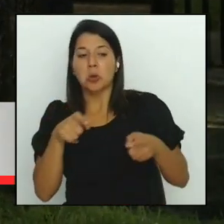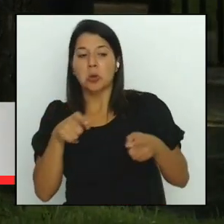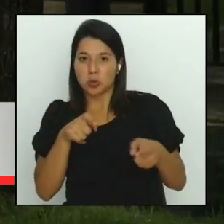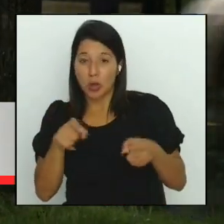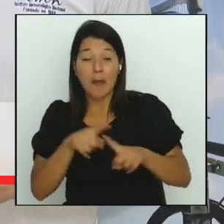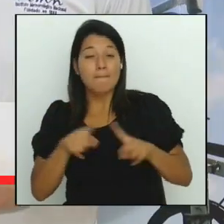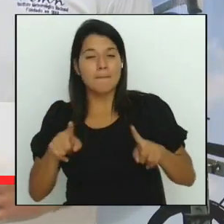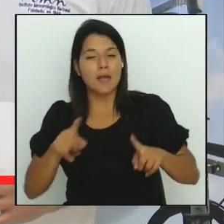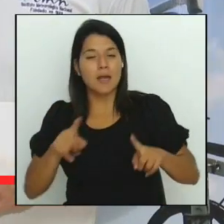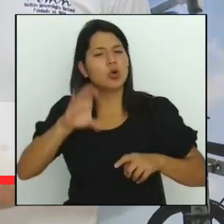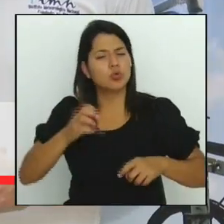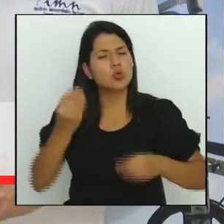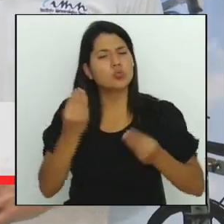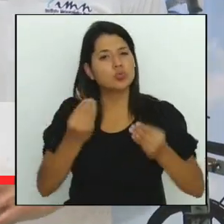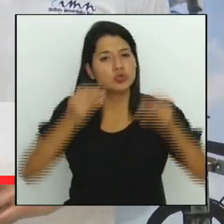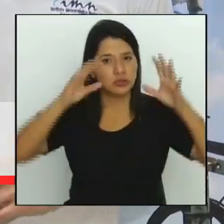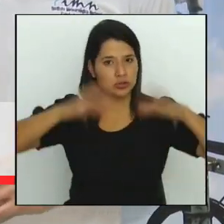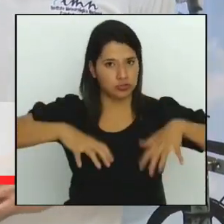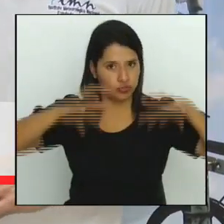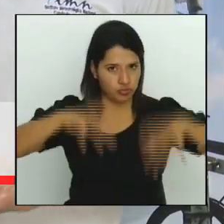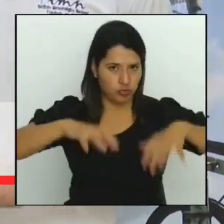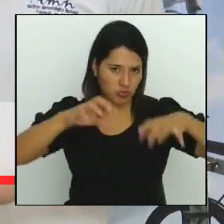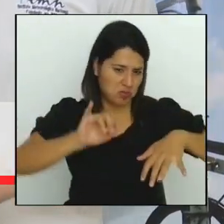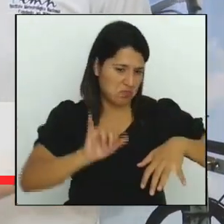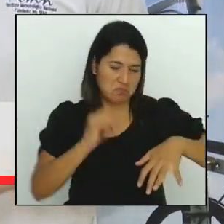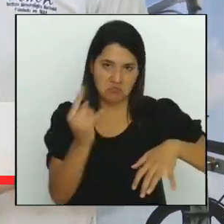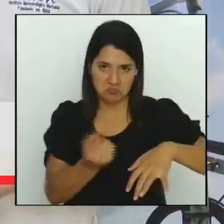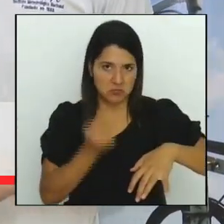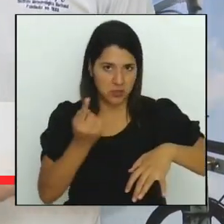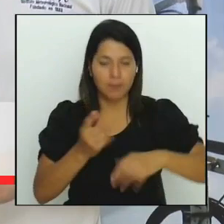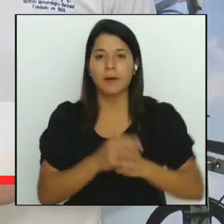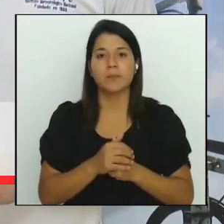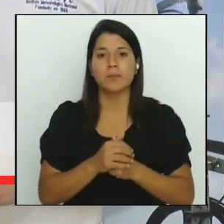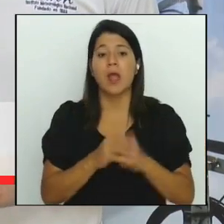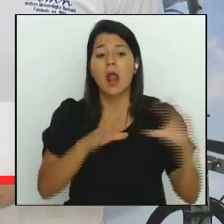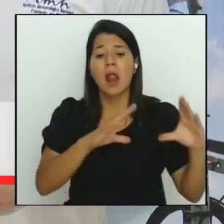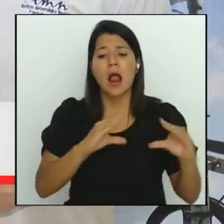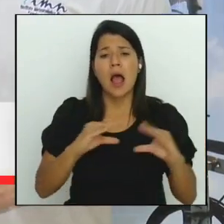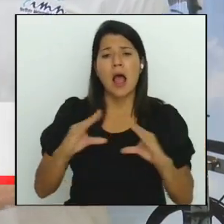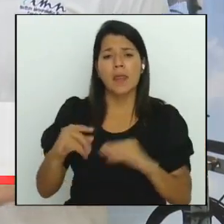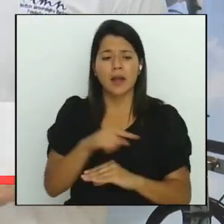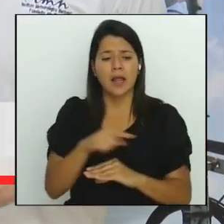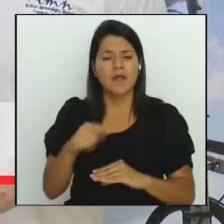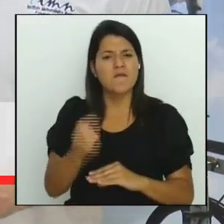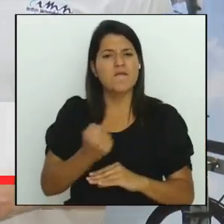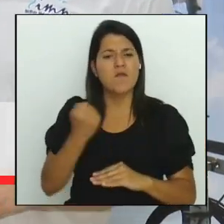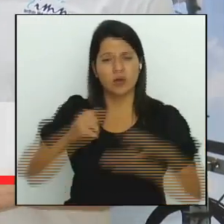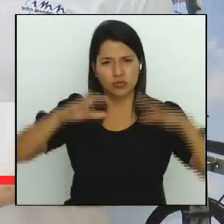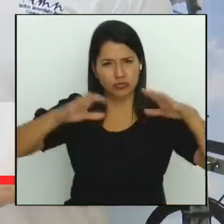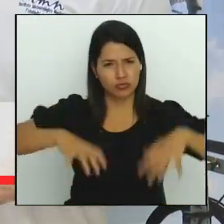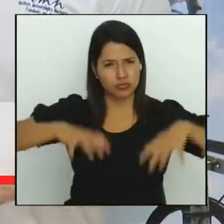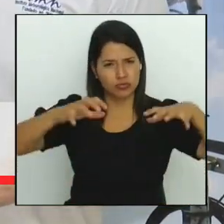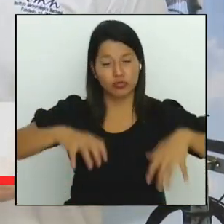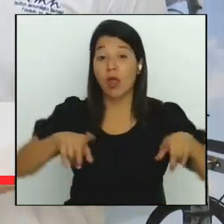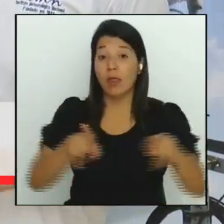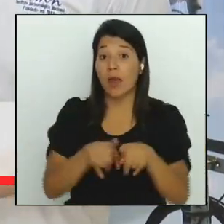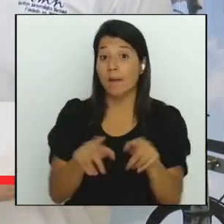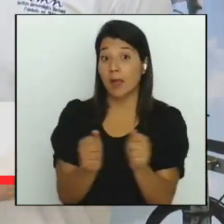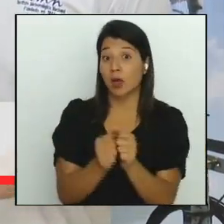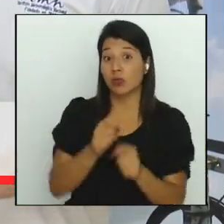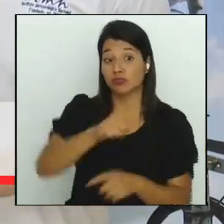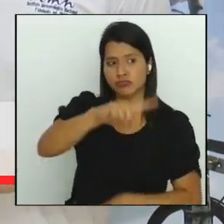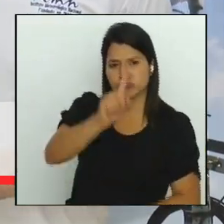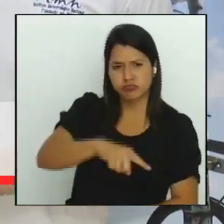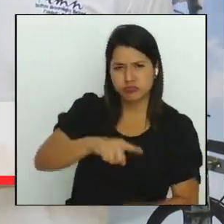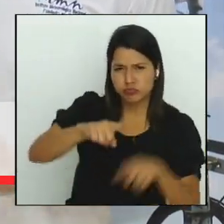habitualmente. La mayor parte de la semana vamos a tener aguaceros fuertes con tormenta en las mismas regiones, el Valle Central, las